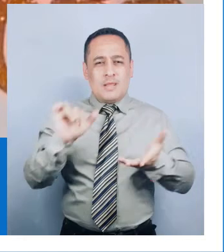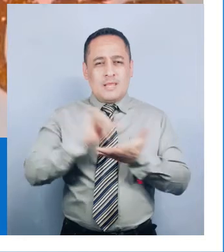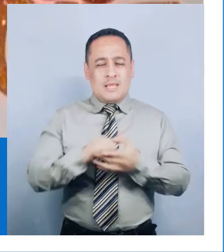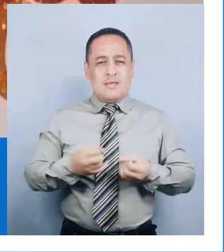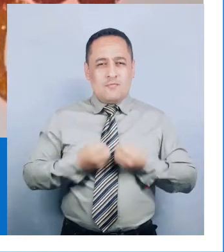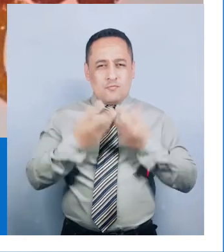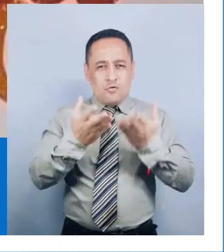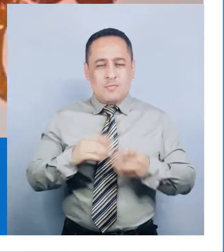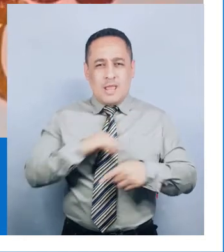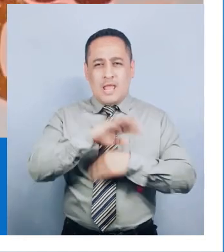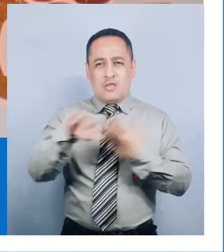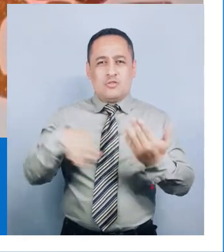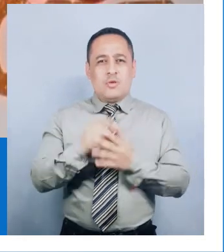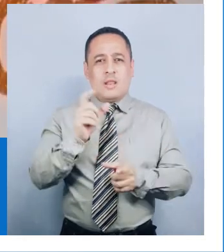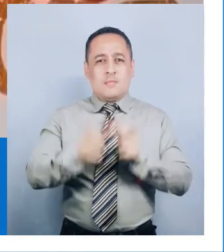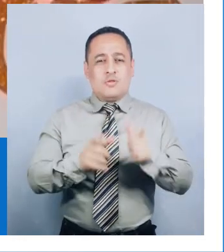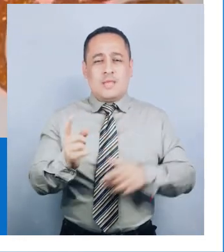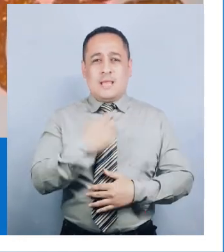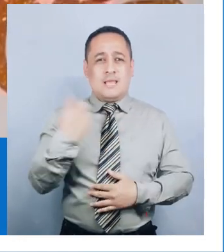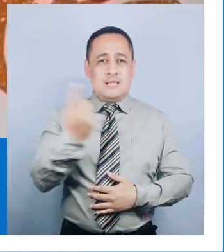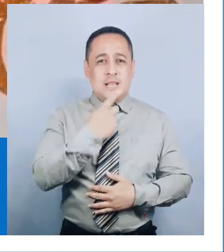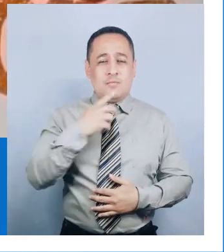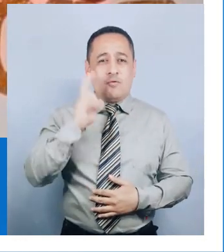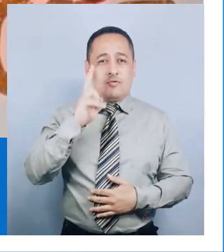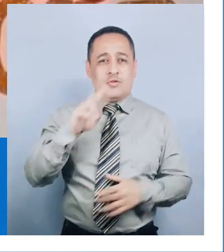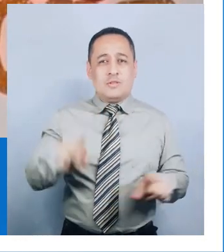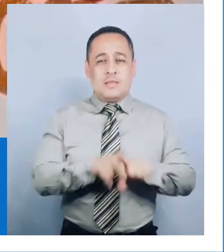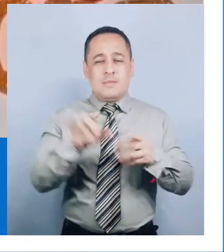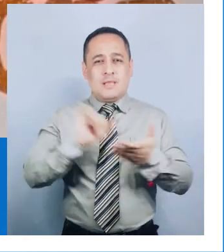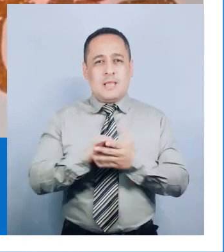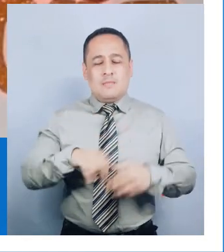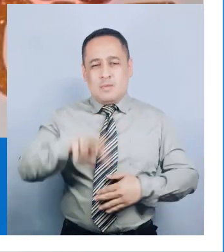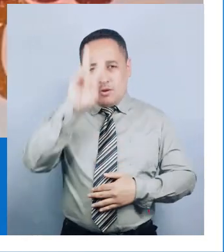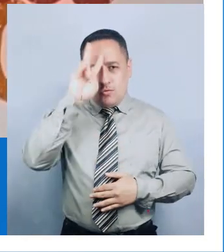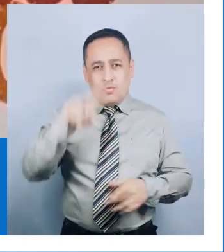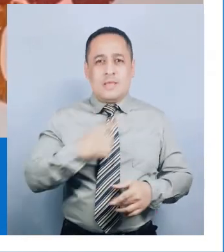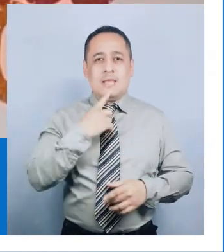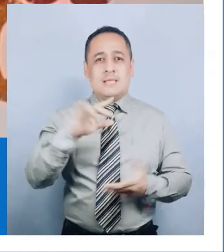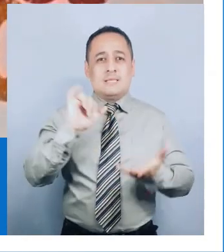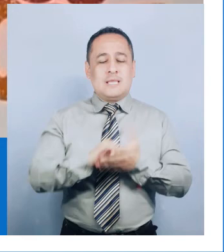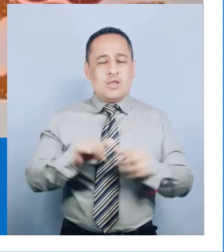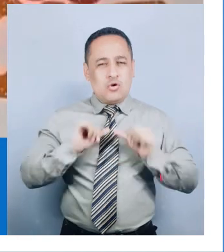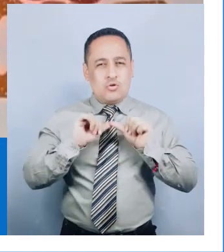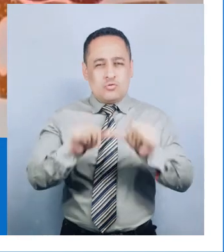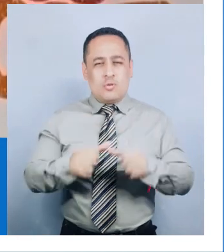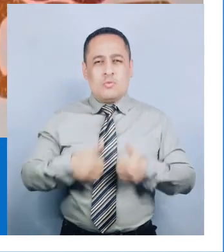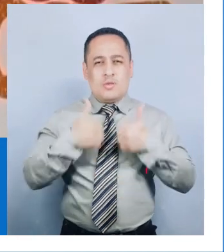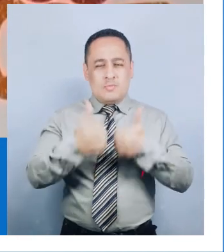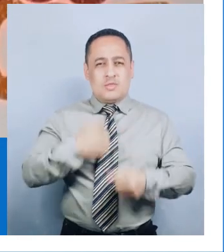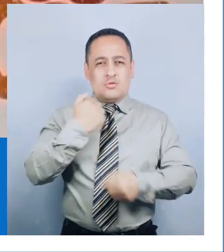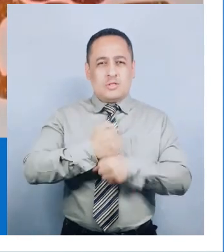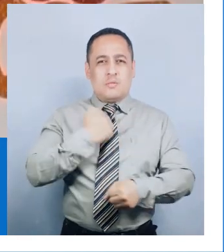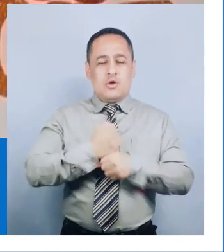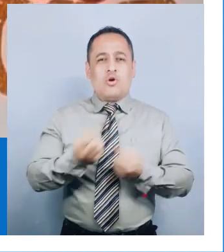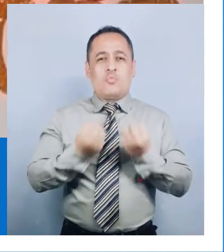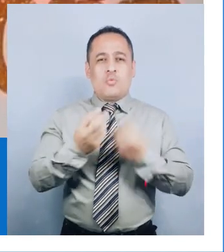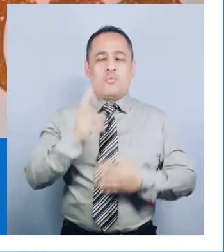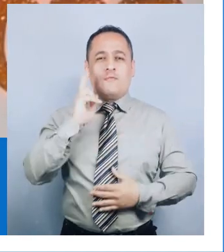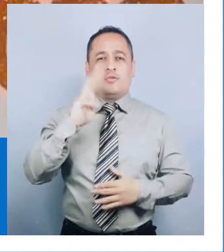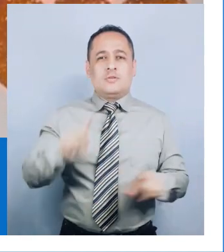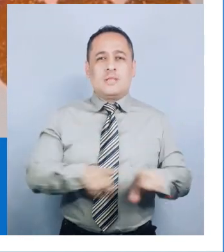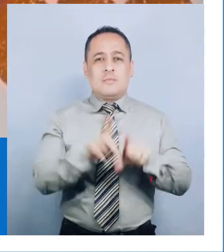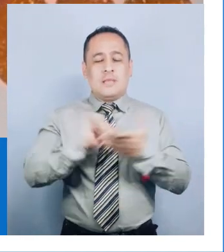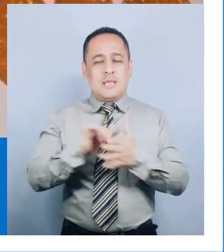mensaje que me gustaría transmitir a todos mis compañeros docentes en todo el Perú es que sigamos nuestra labor